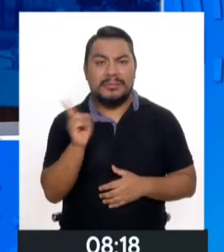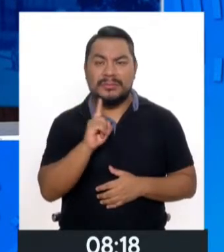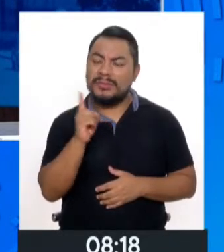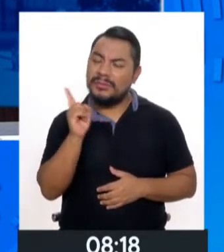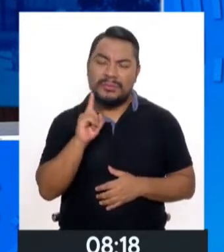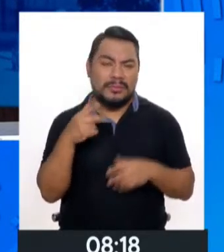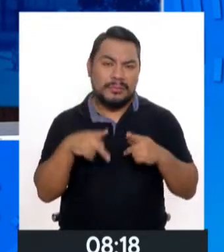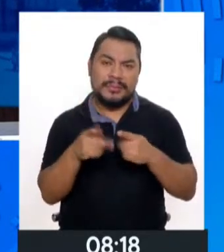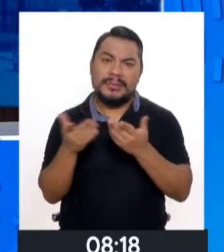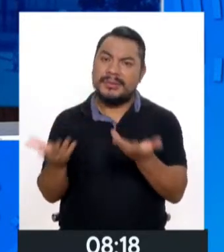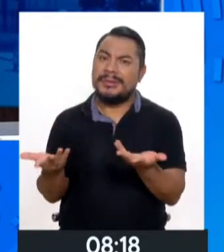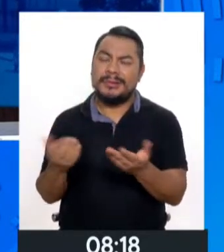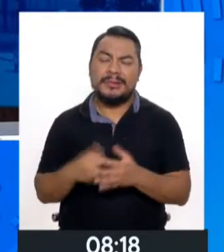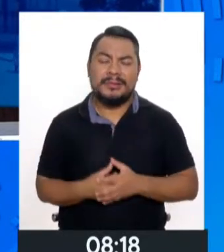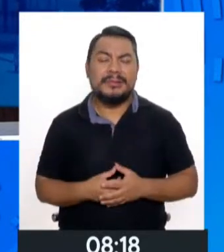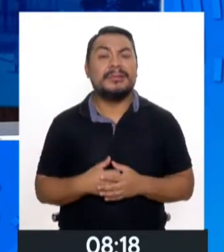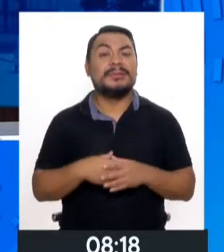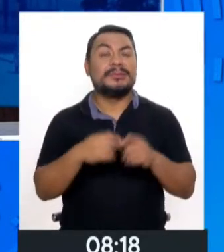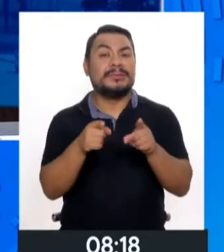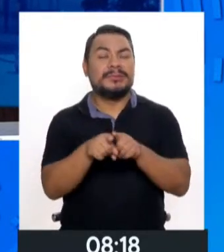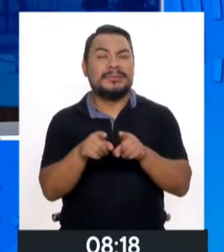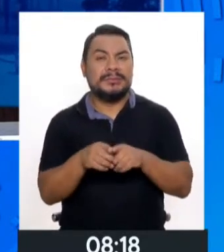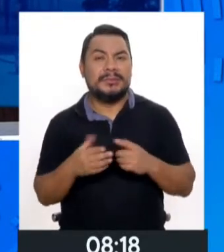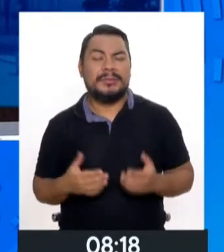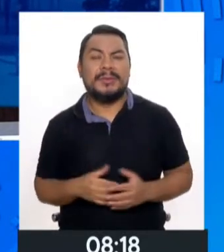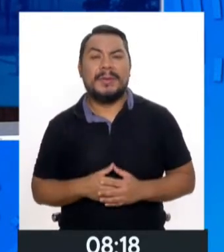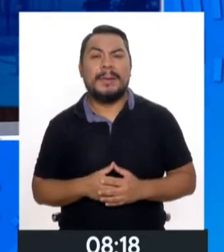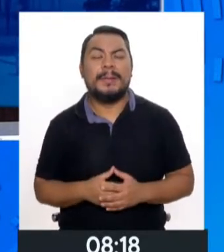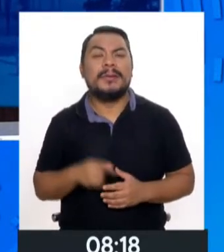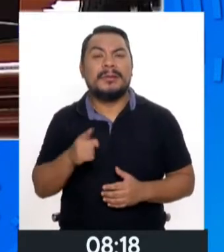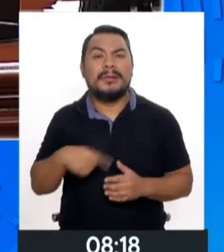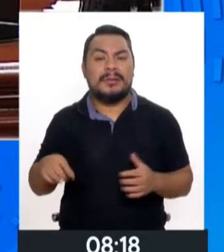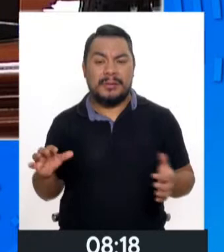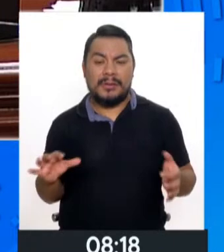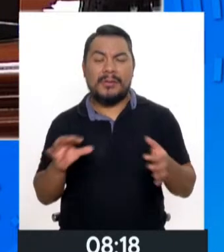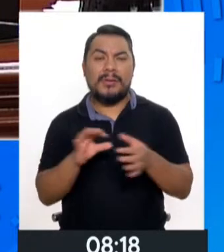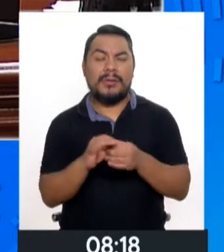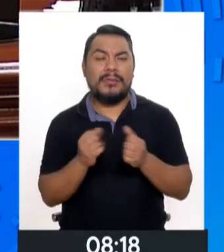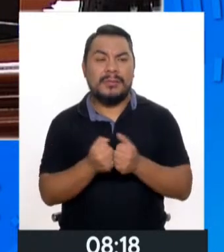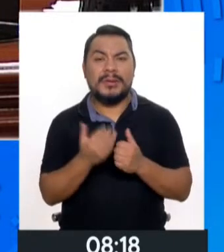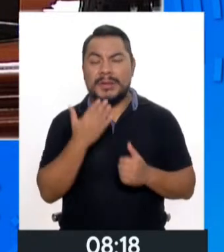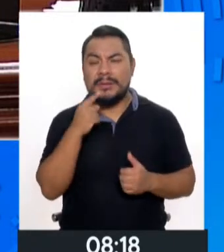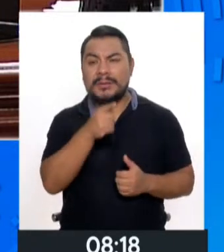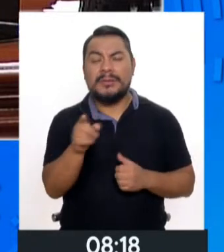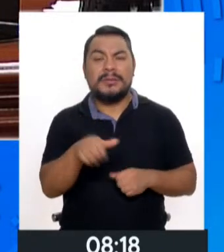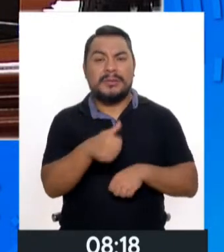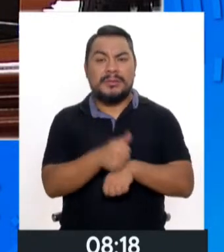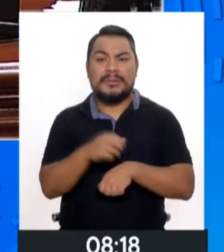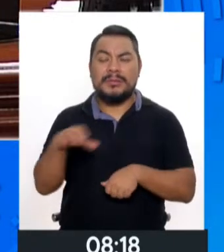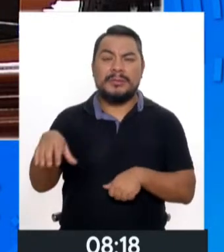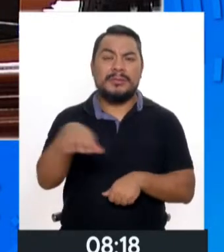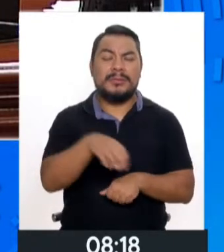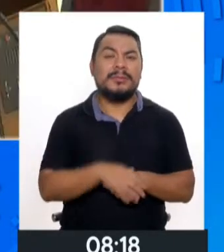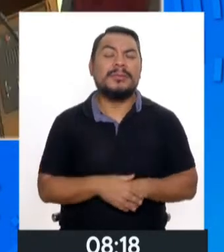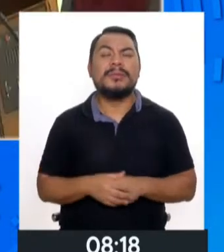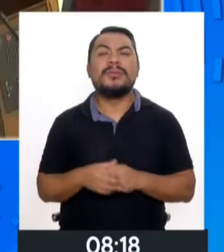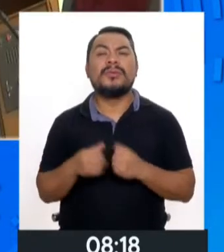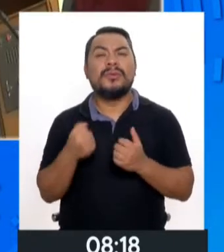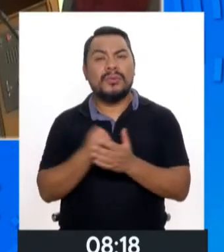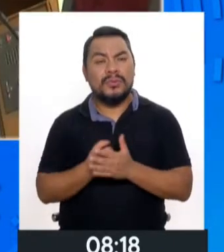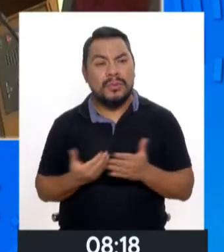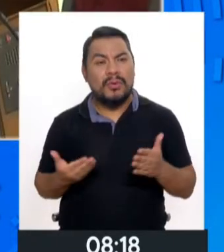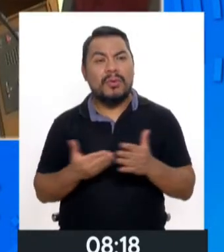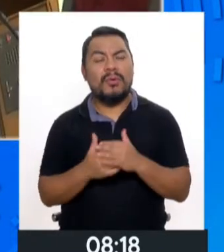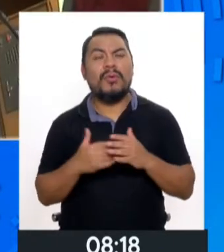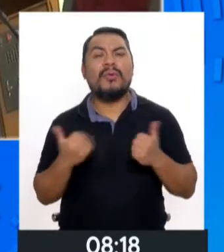permitirse y también la articulación entre las instituciones que luchan contra la